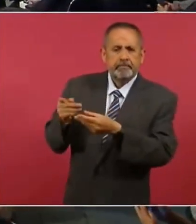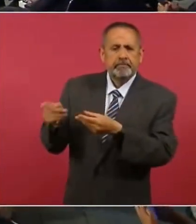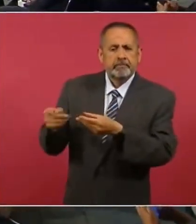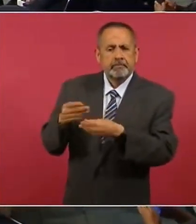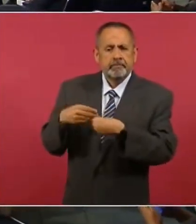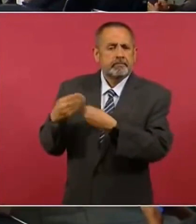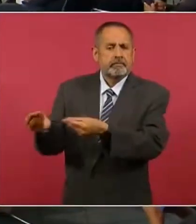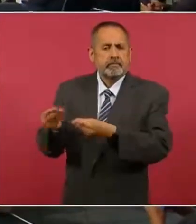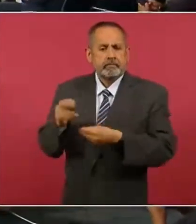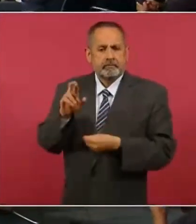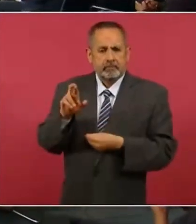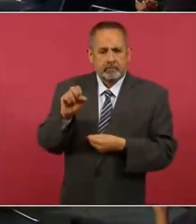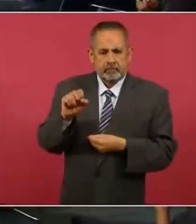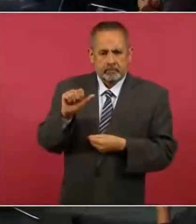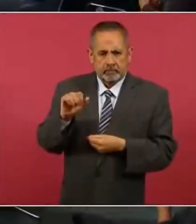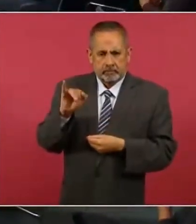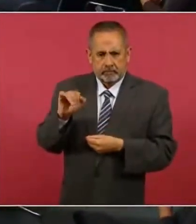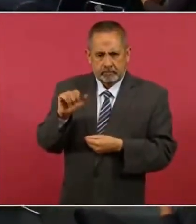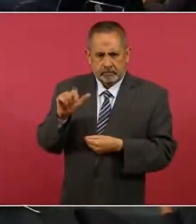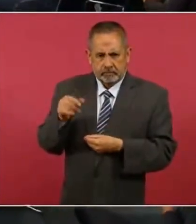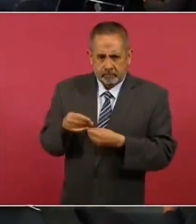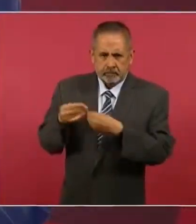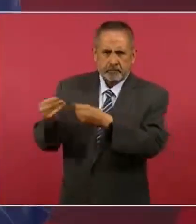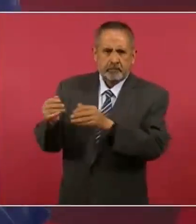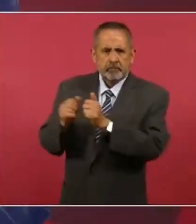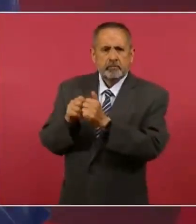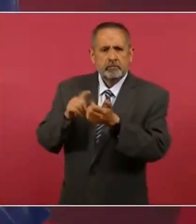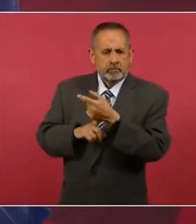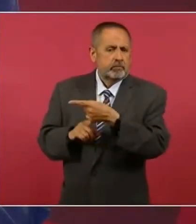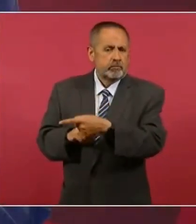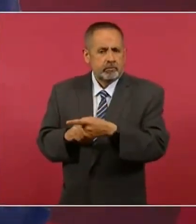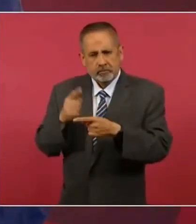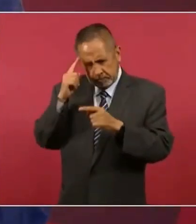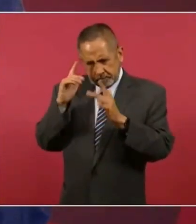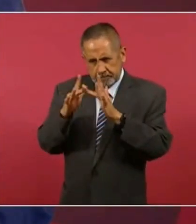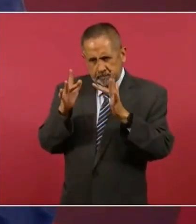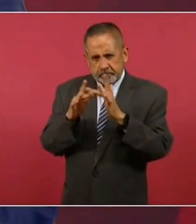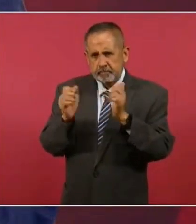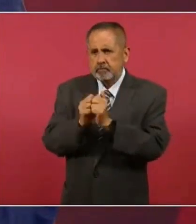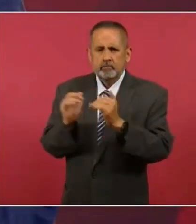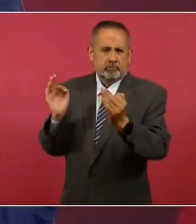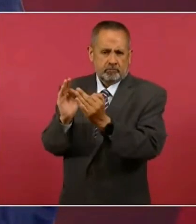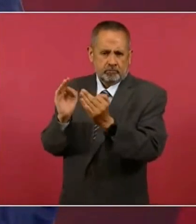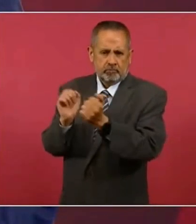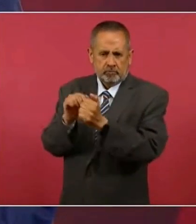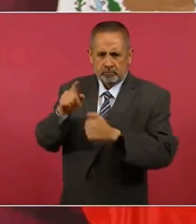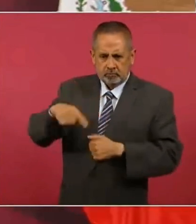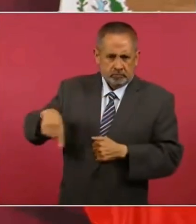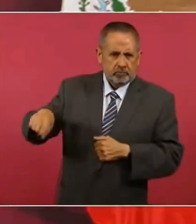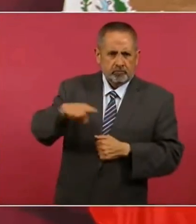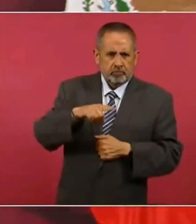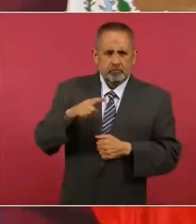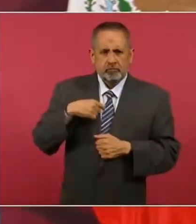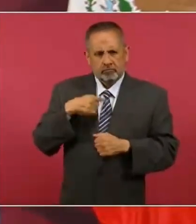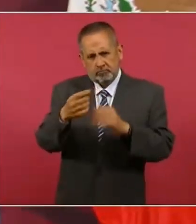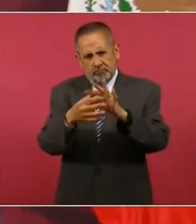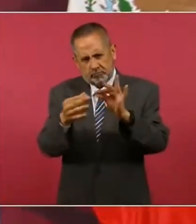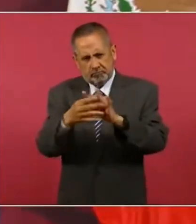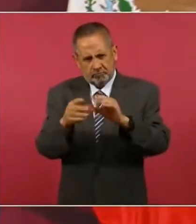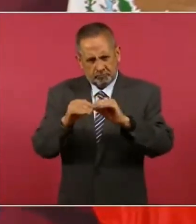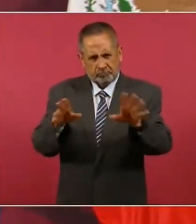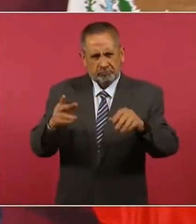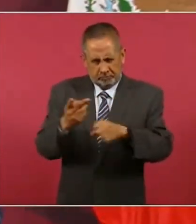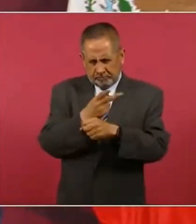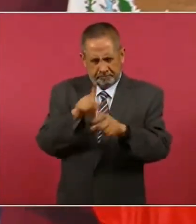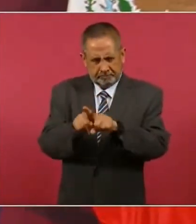informándole a Rosa Isela o poniendo en comunicación a estas personas o explicando nada más